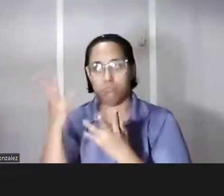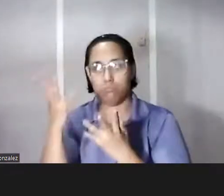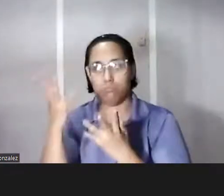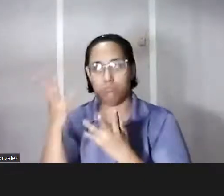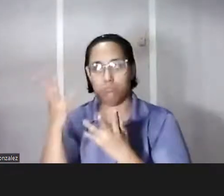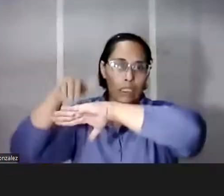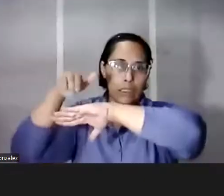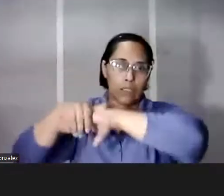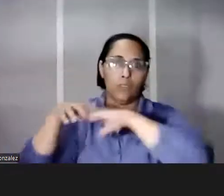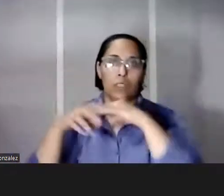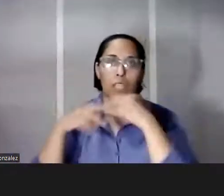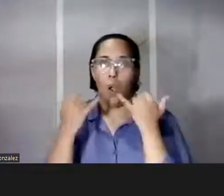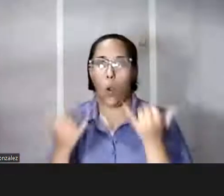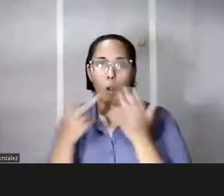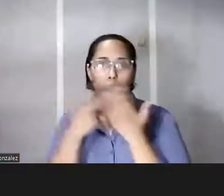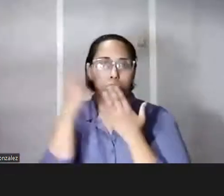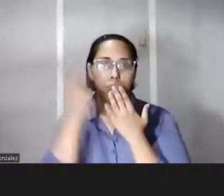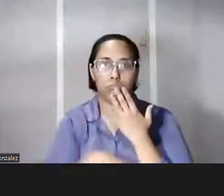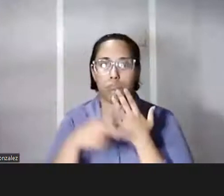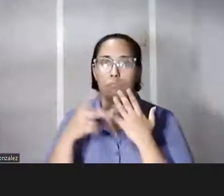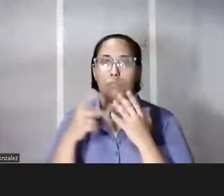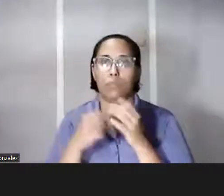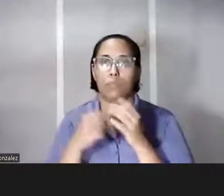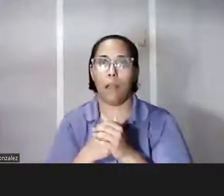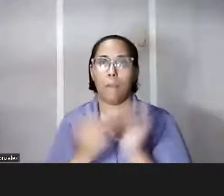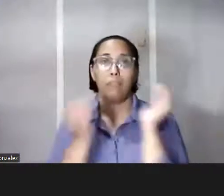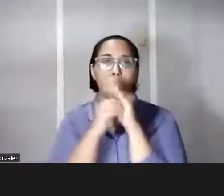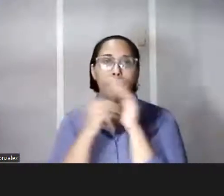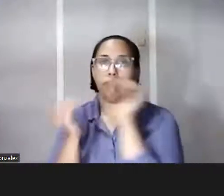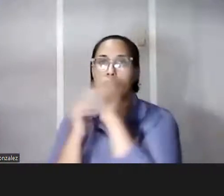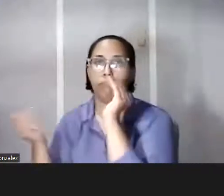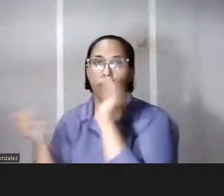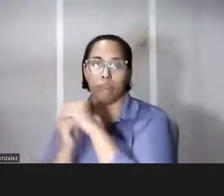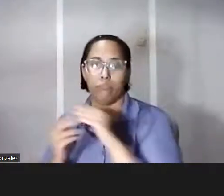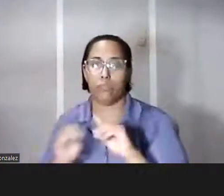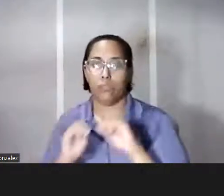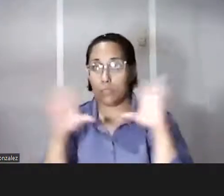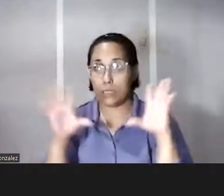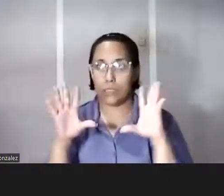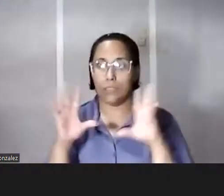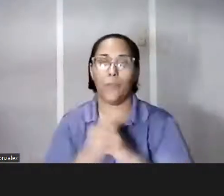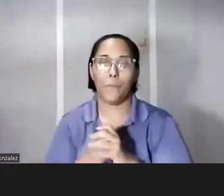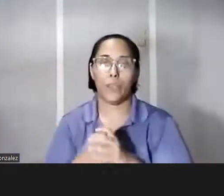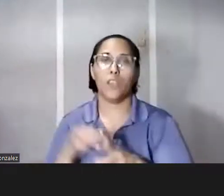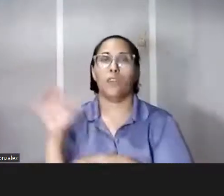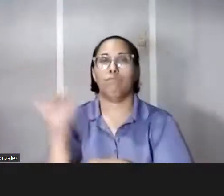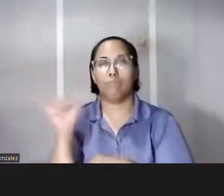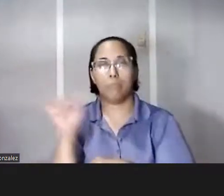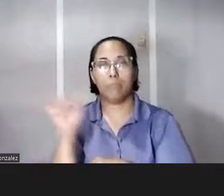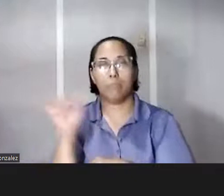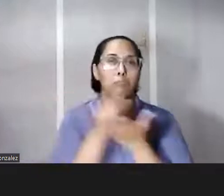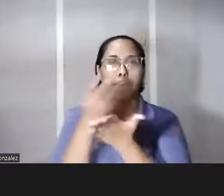ahora son programas que como bien dice se repiten y claro está eso tiene que ver también parte del auspicio y de